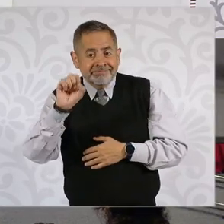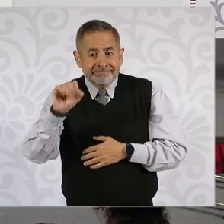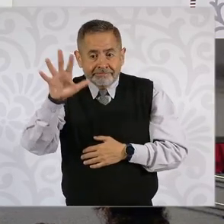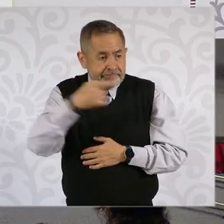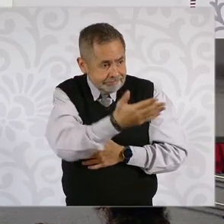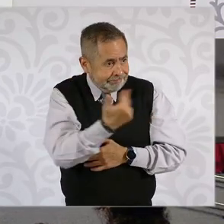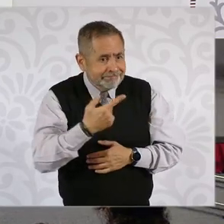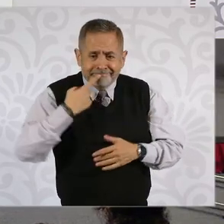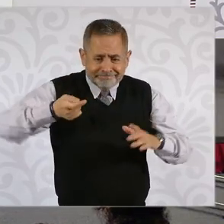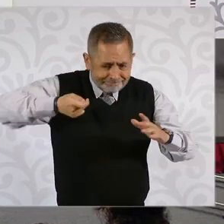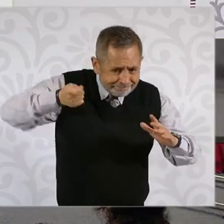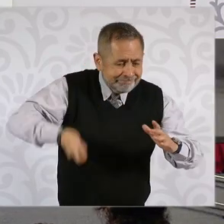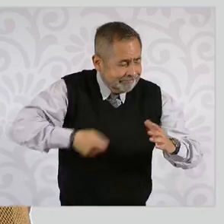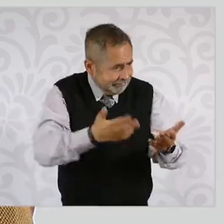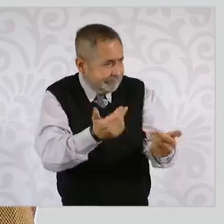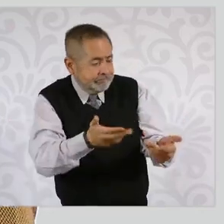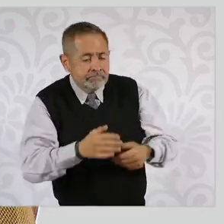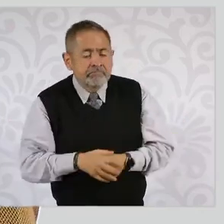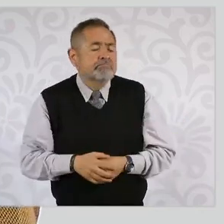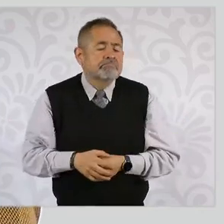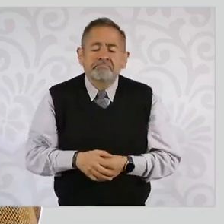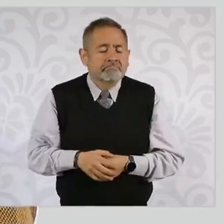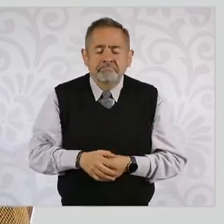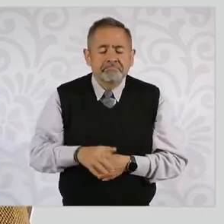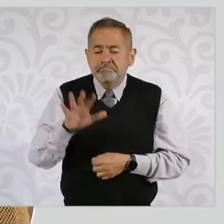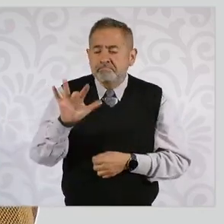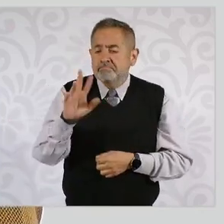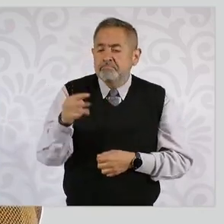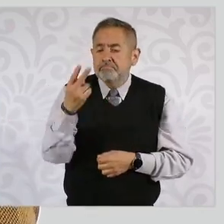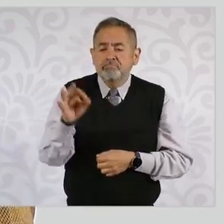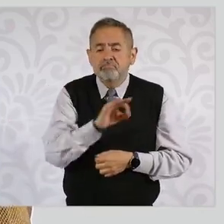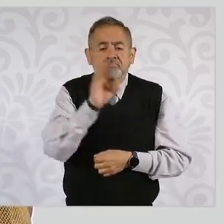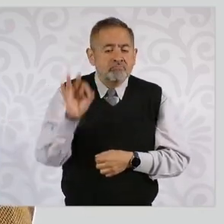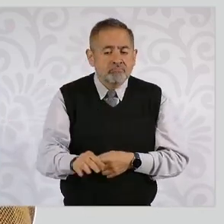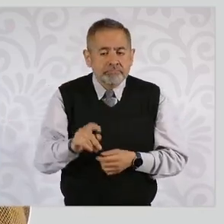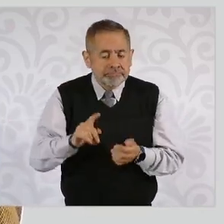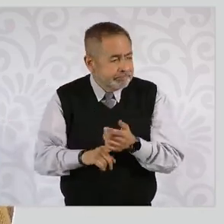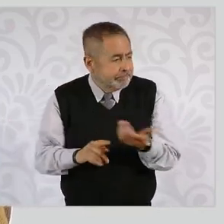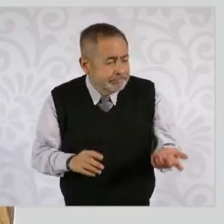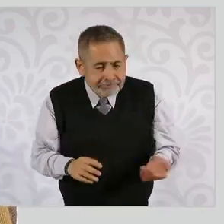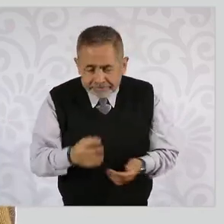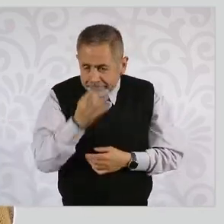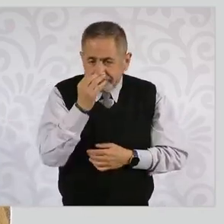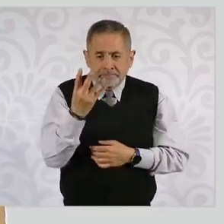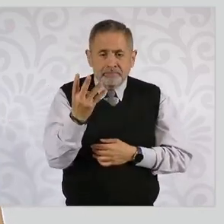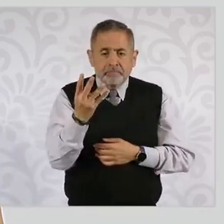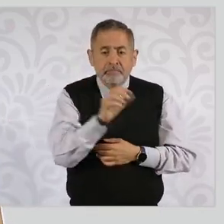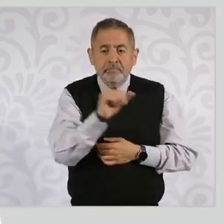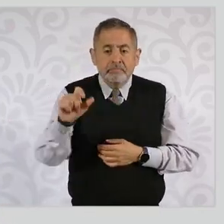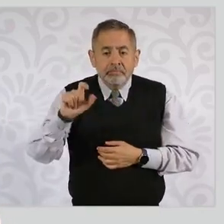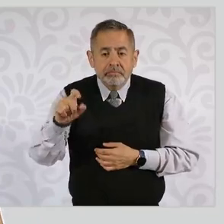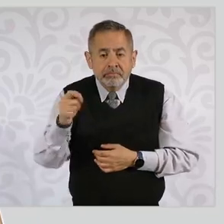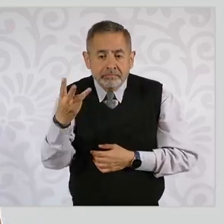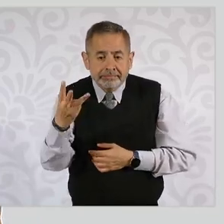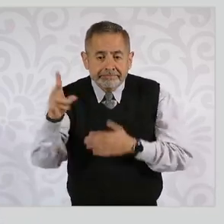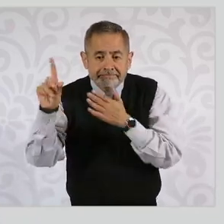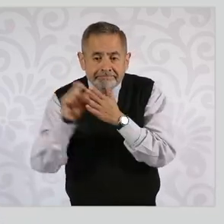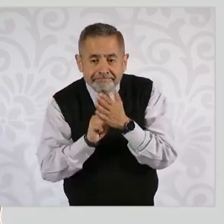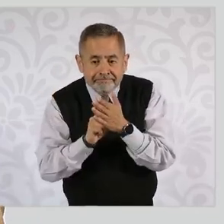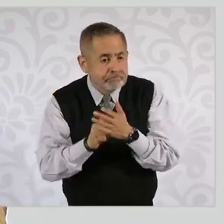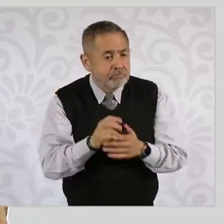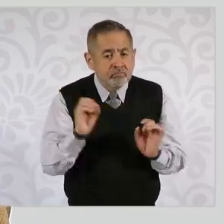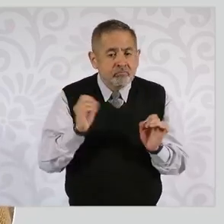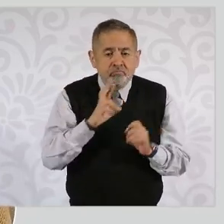resolución, el cincuenta y dos por ciento tiene de cuatro a veintitrés meses sin que